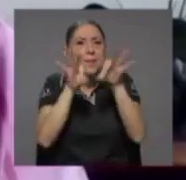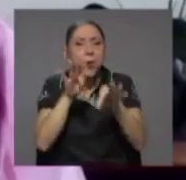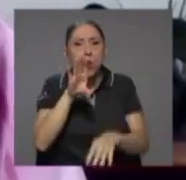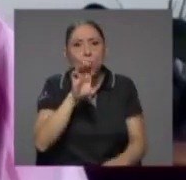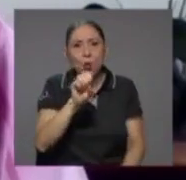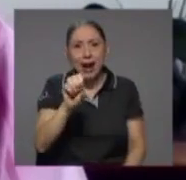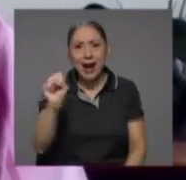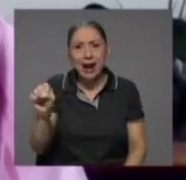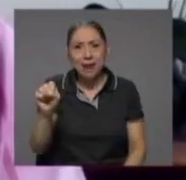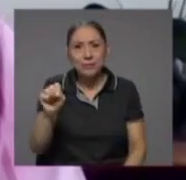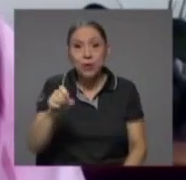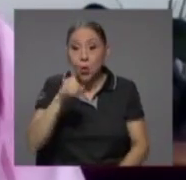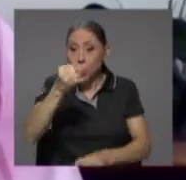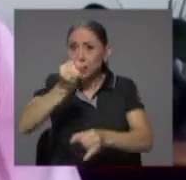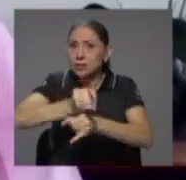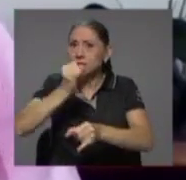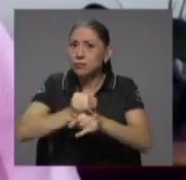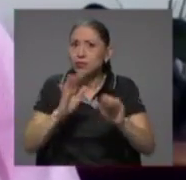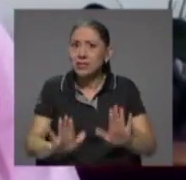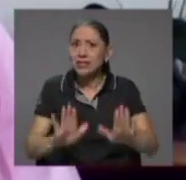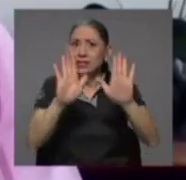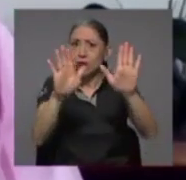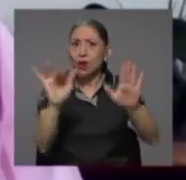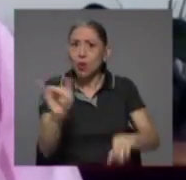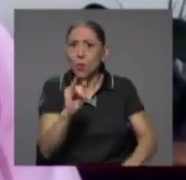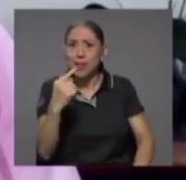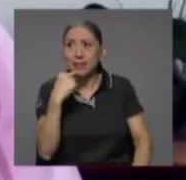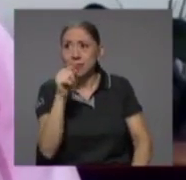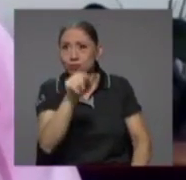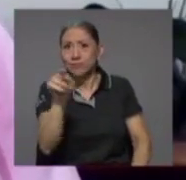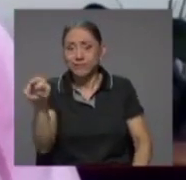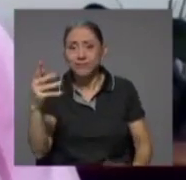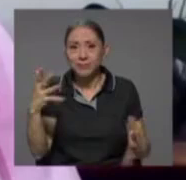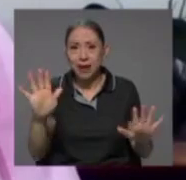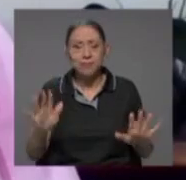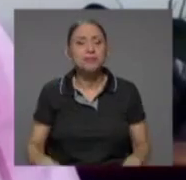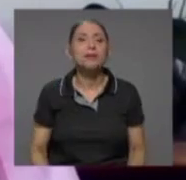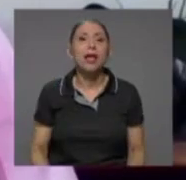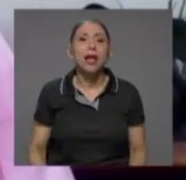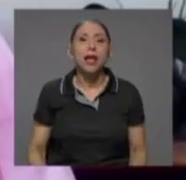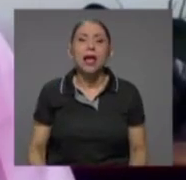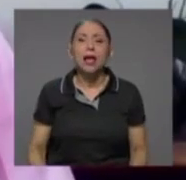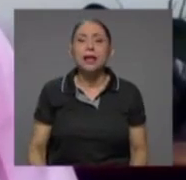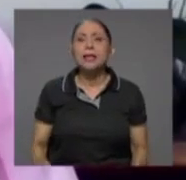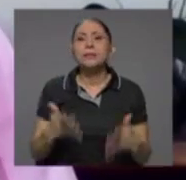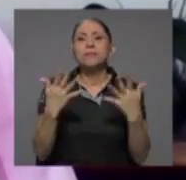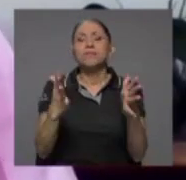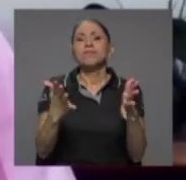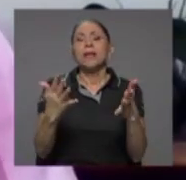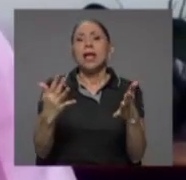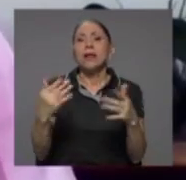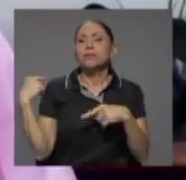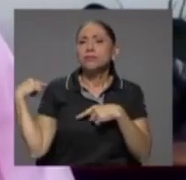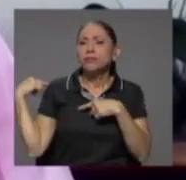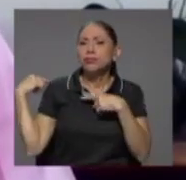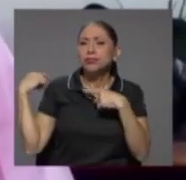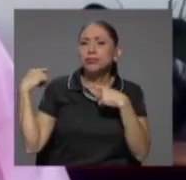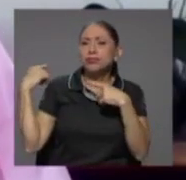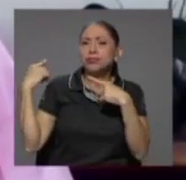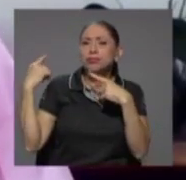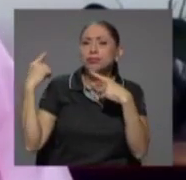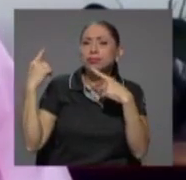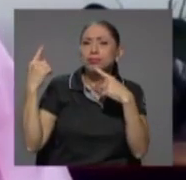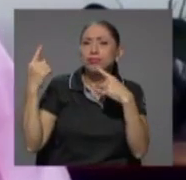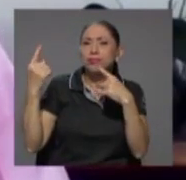institución extraordinaria como han dicho los compañeros me parece que el énfasis a lo largo de la historia de la